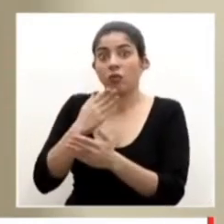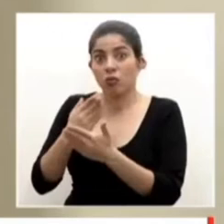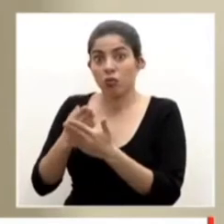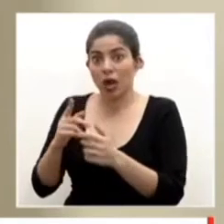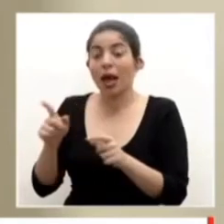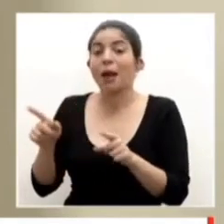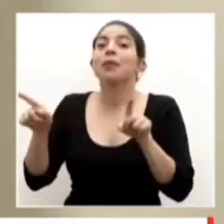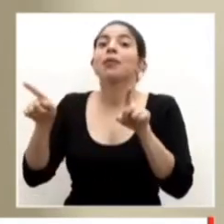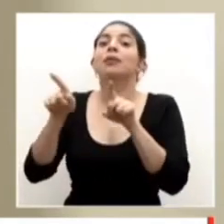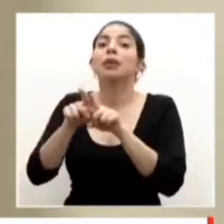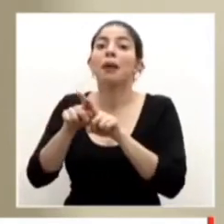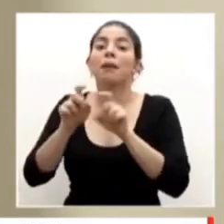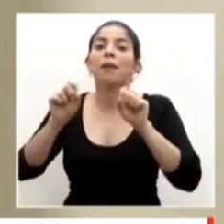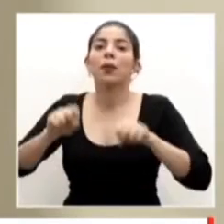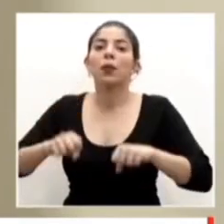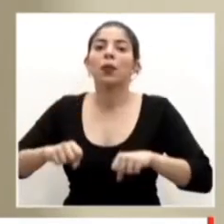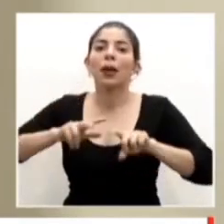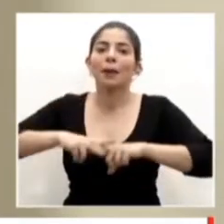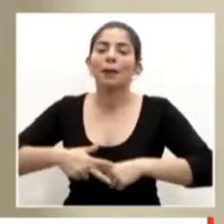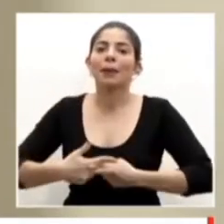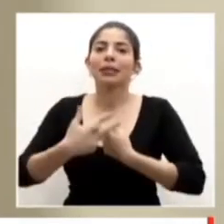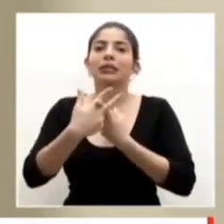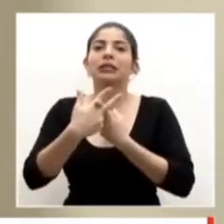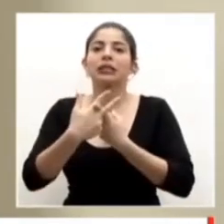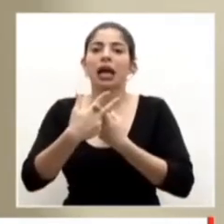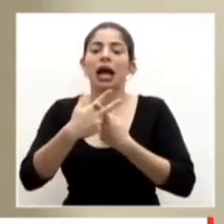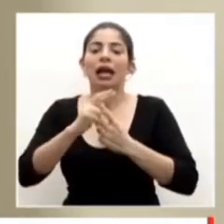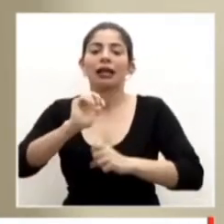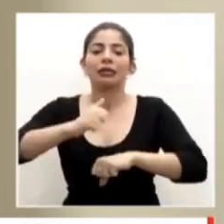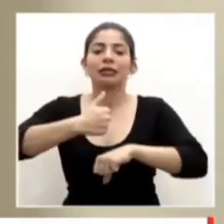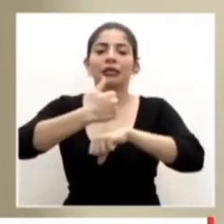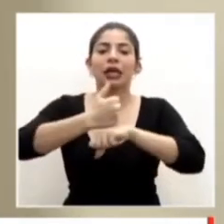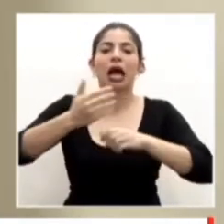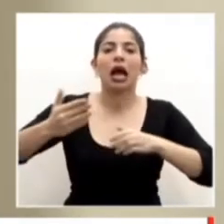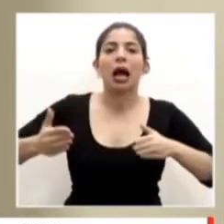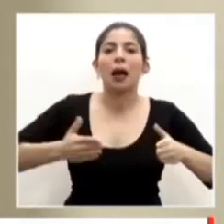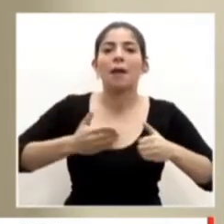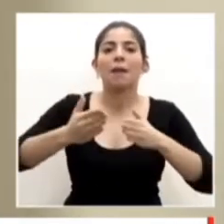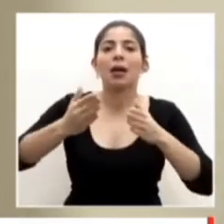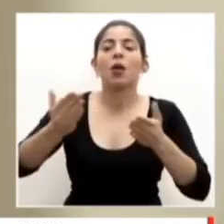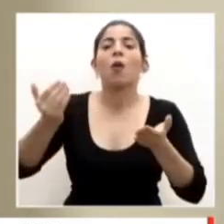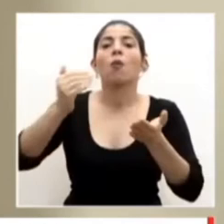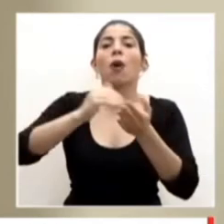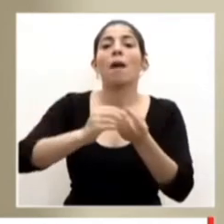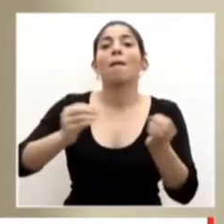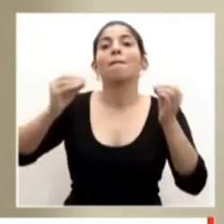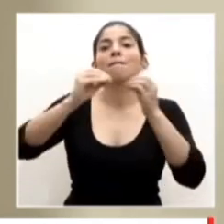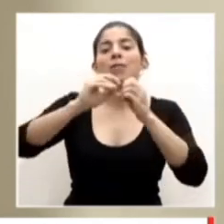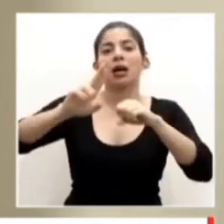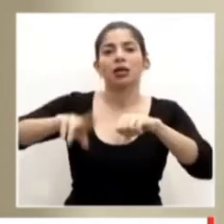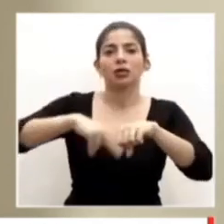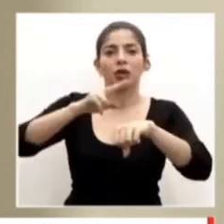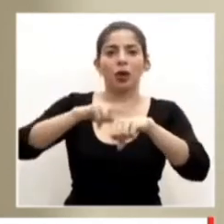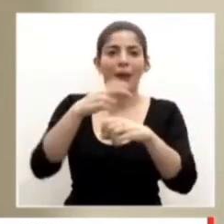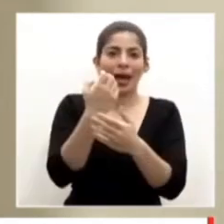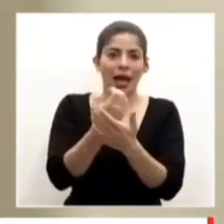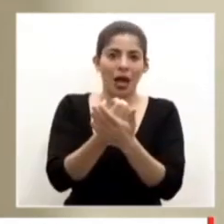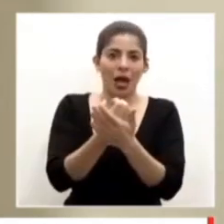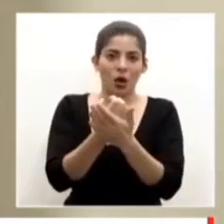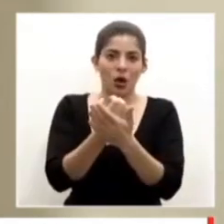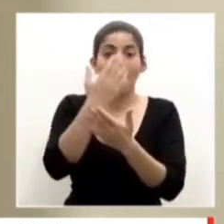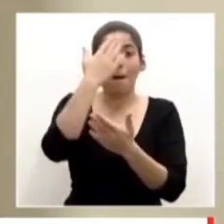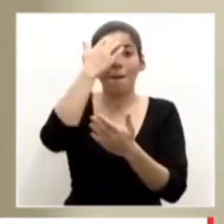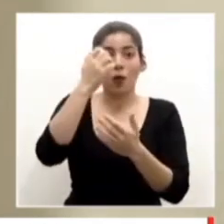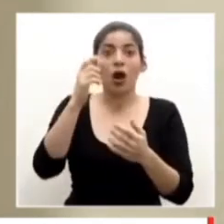sino comenzamos a trazar una ruta de una mayor normalidad en la economía. Comenzaría